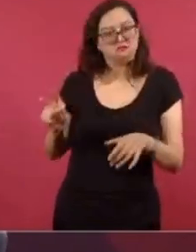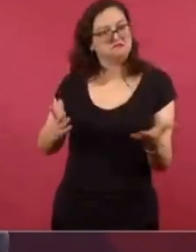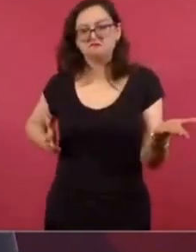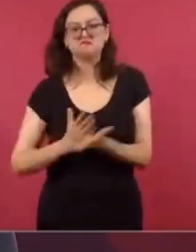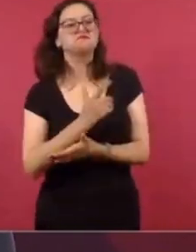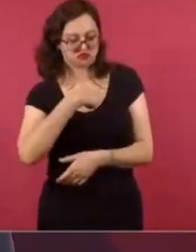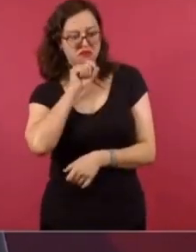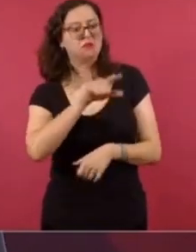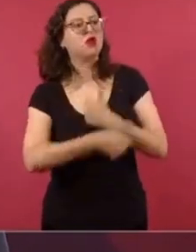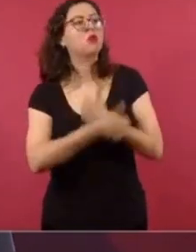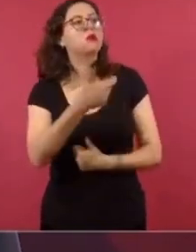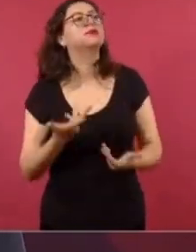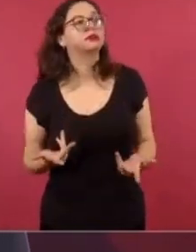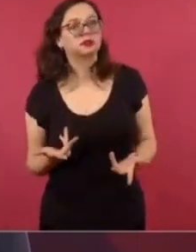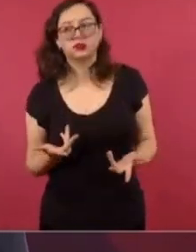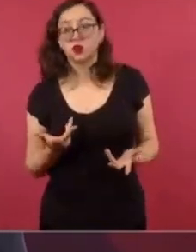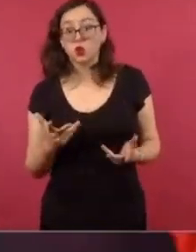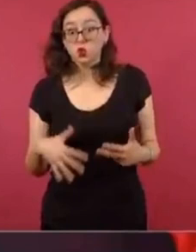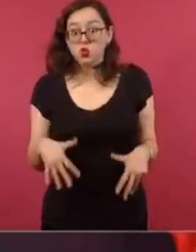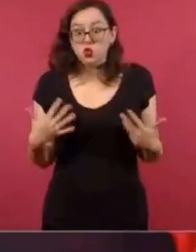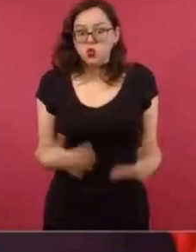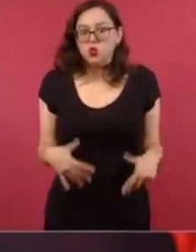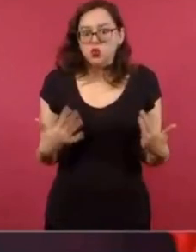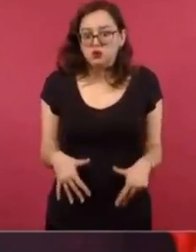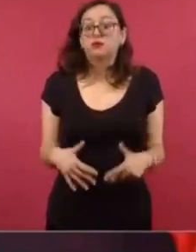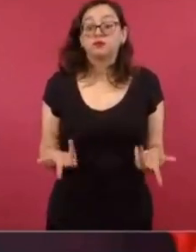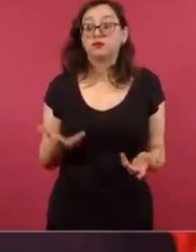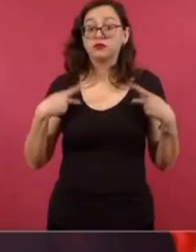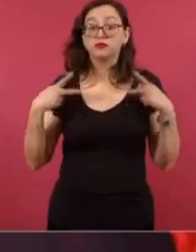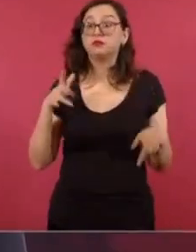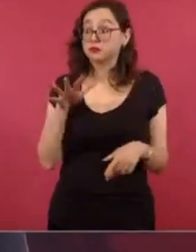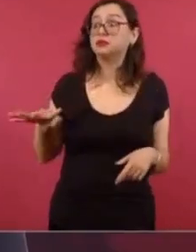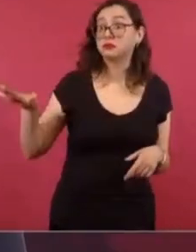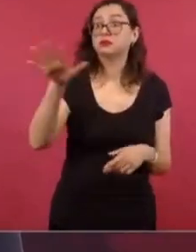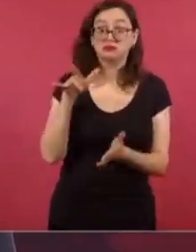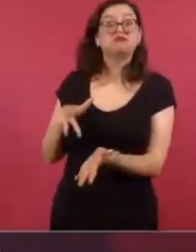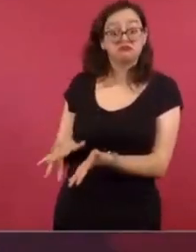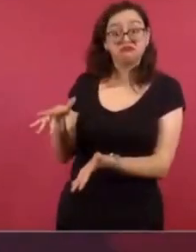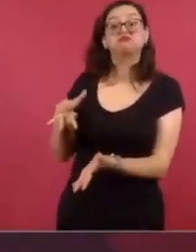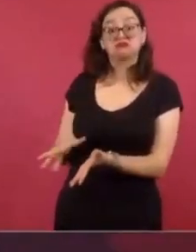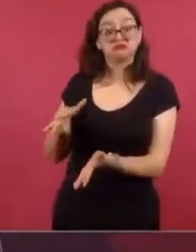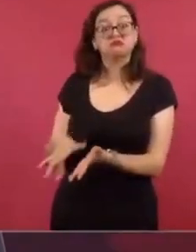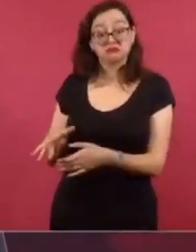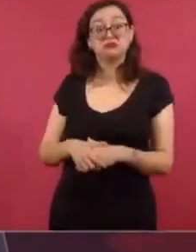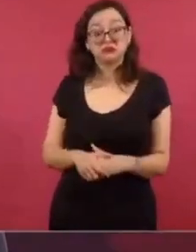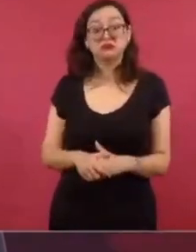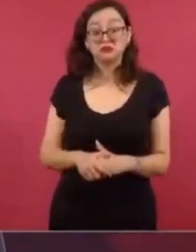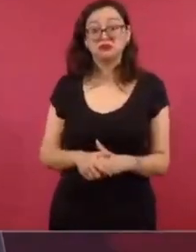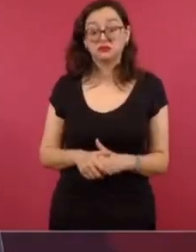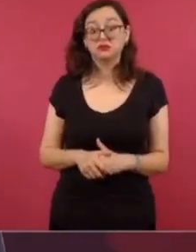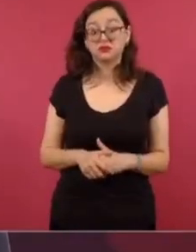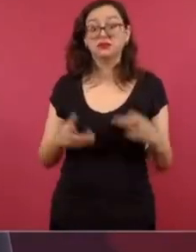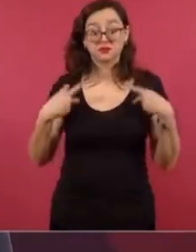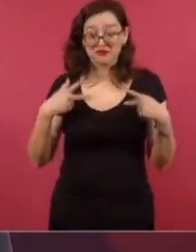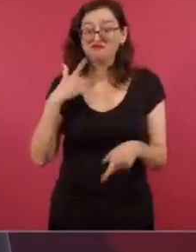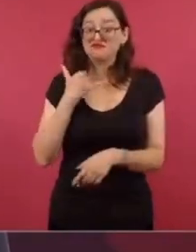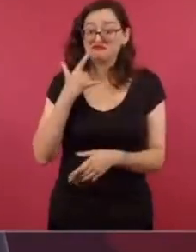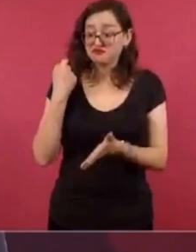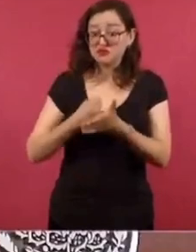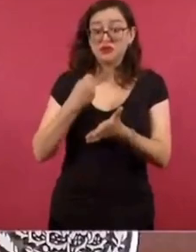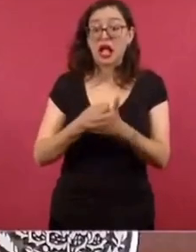Y era un partido que surgió del pueblo, de un fraude electoral, de mucha gente, que dio su vida